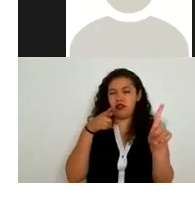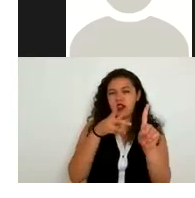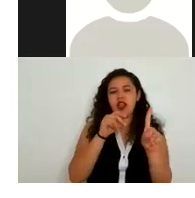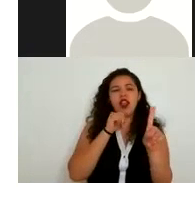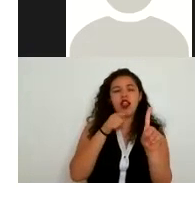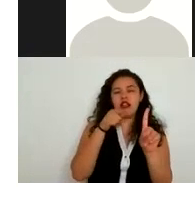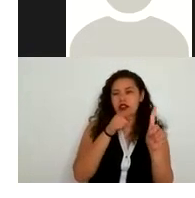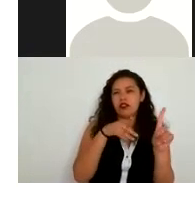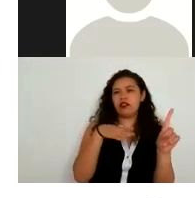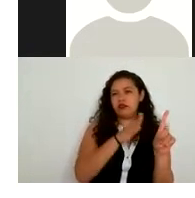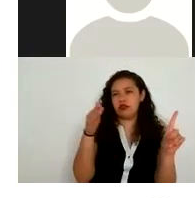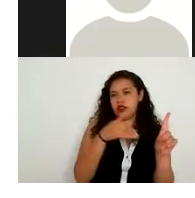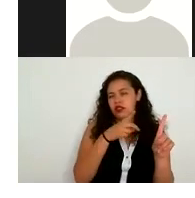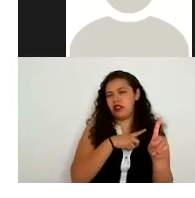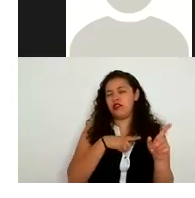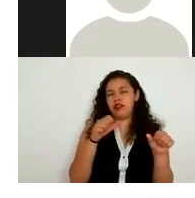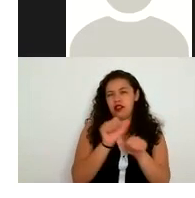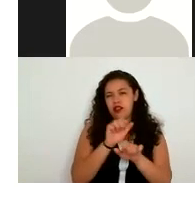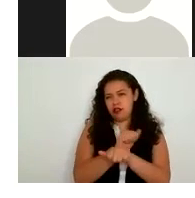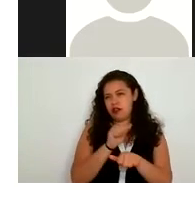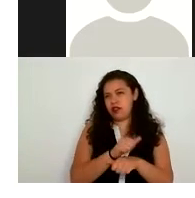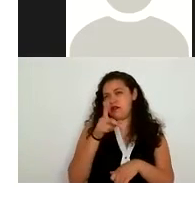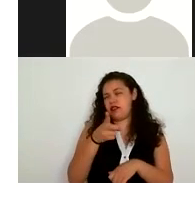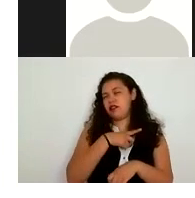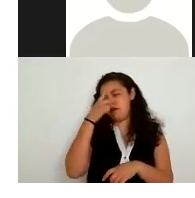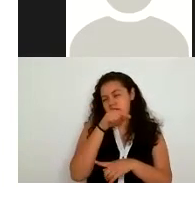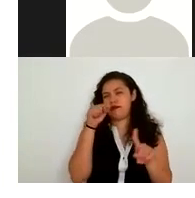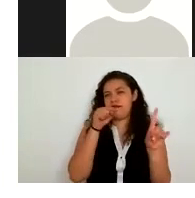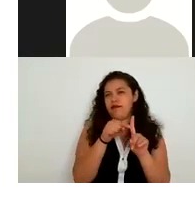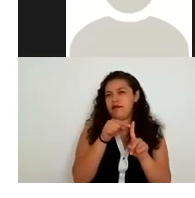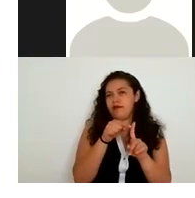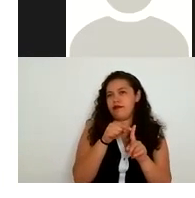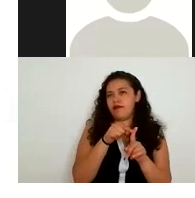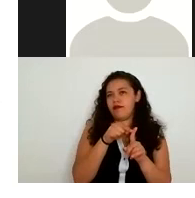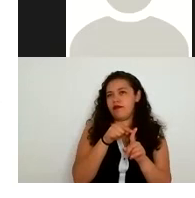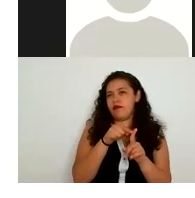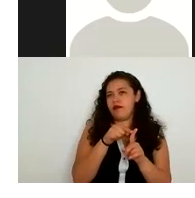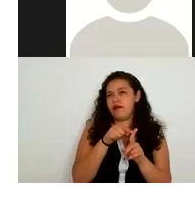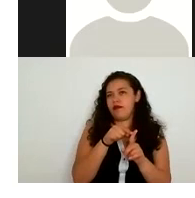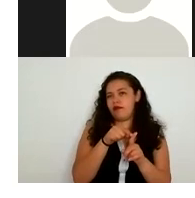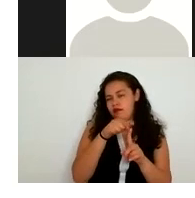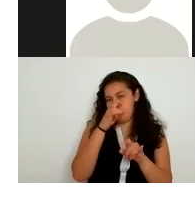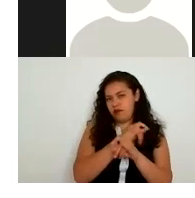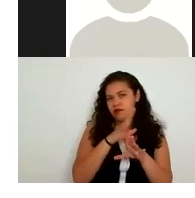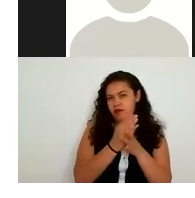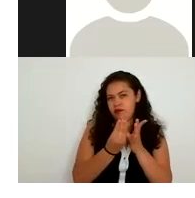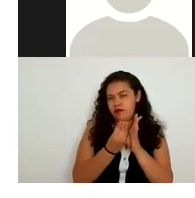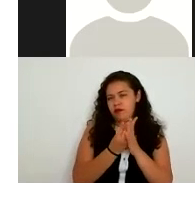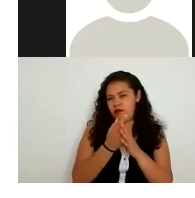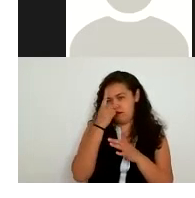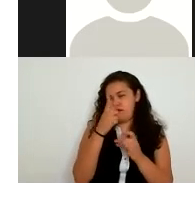actualizado por lo que hace a la finalidad de los datos personales y recabar estos